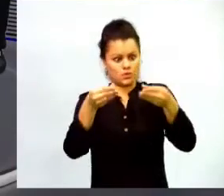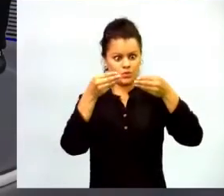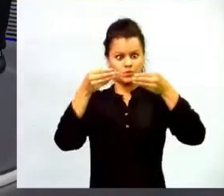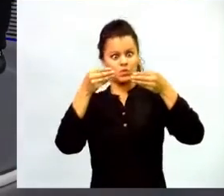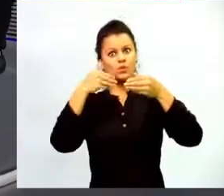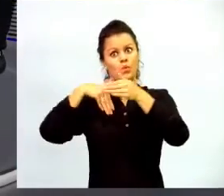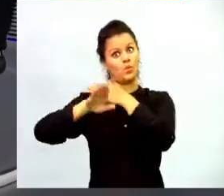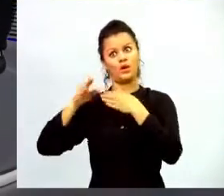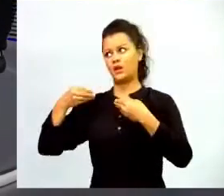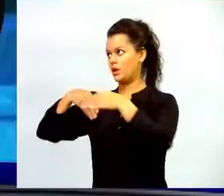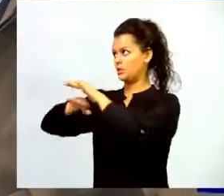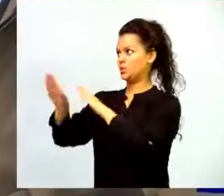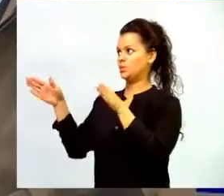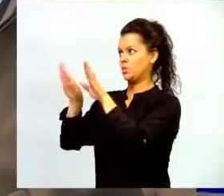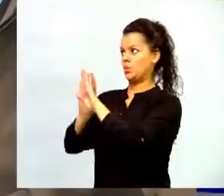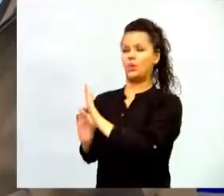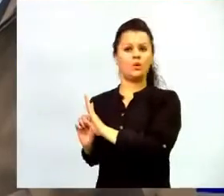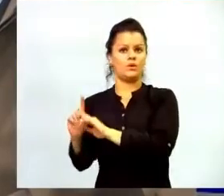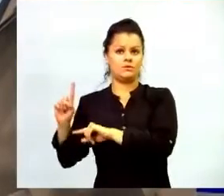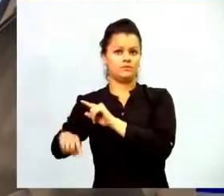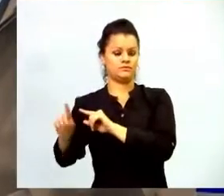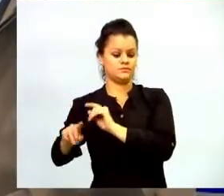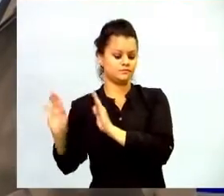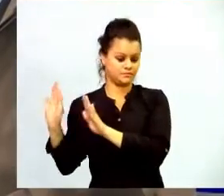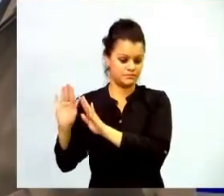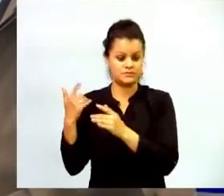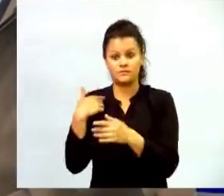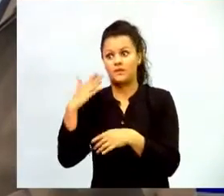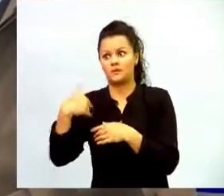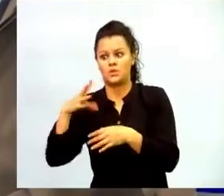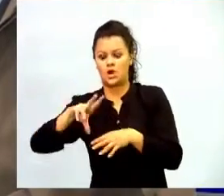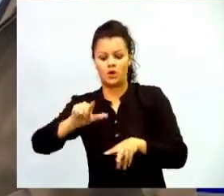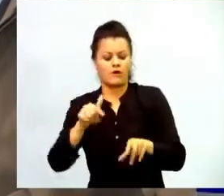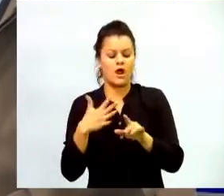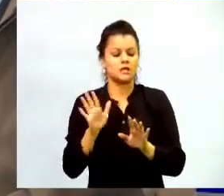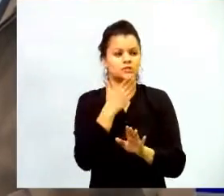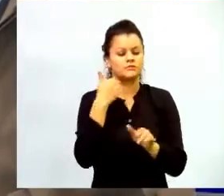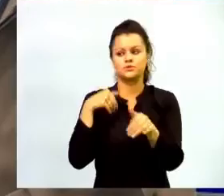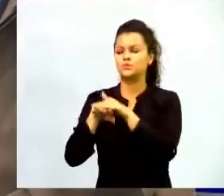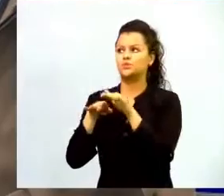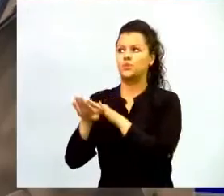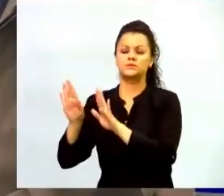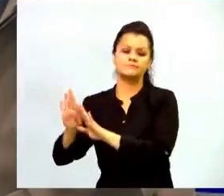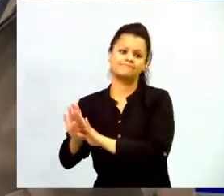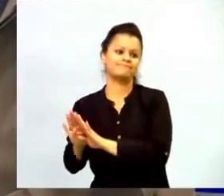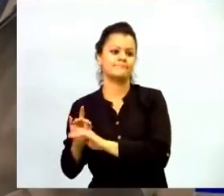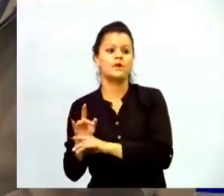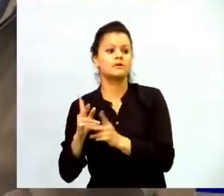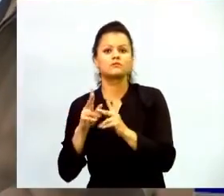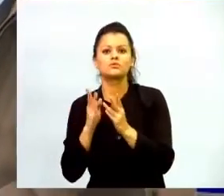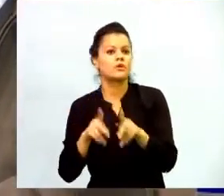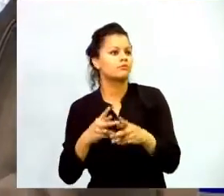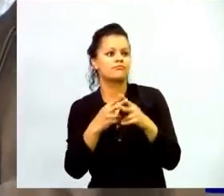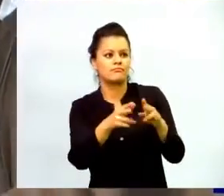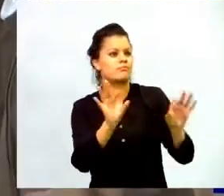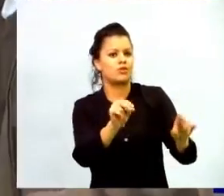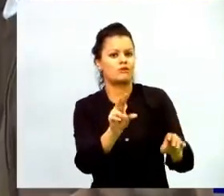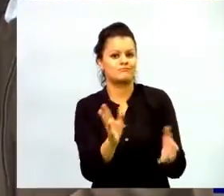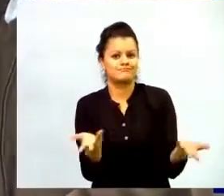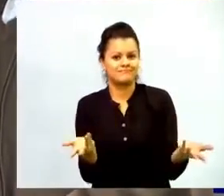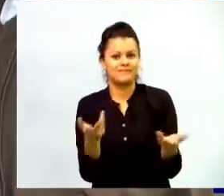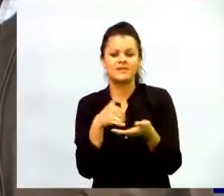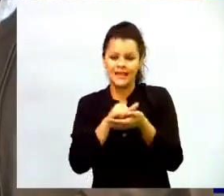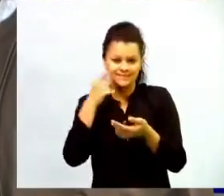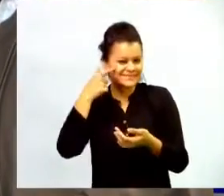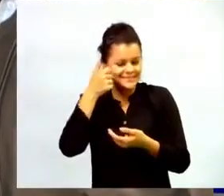sea un activo fijo que toque responder por todo este inventario que todas las cosas no se ponen a disposición de los estudiantes entonces el gran reto